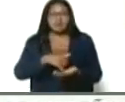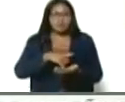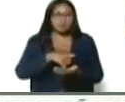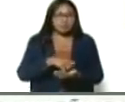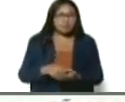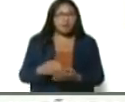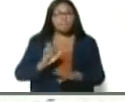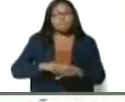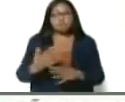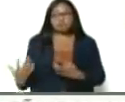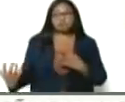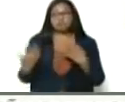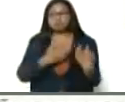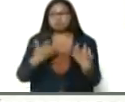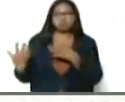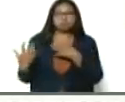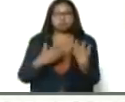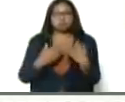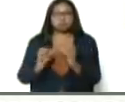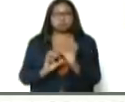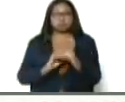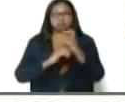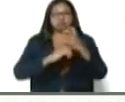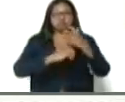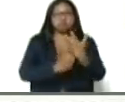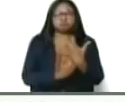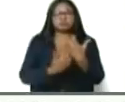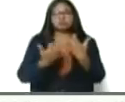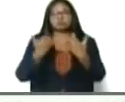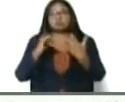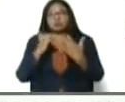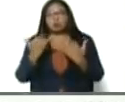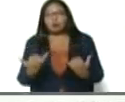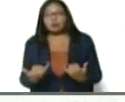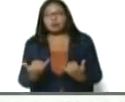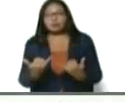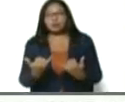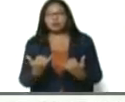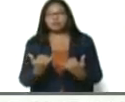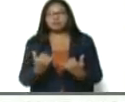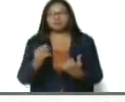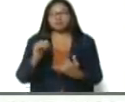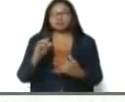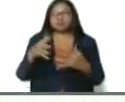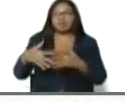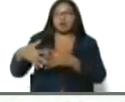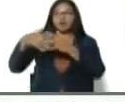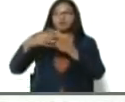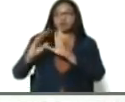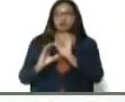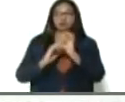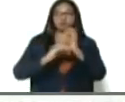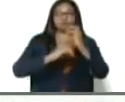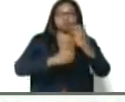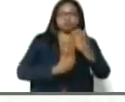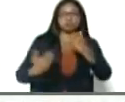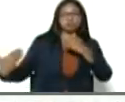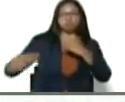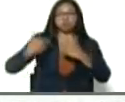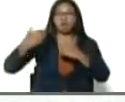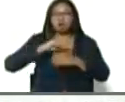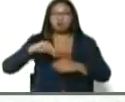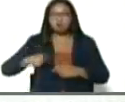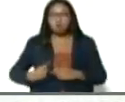económica, por el asfixamiento, asfixiamiento del imperio estadounidense contra el país,